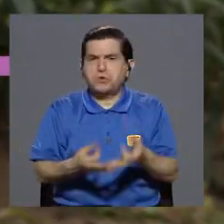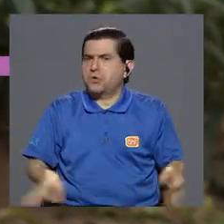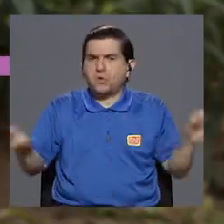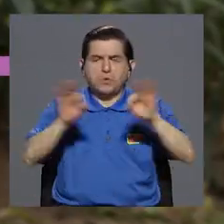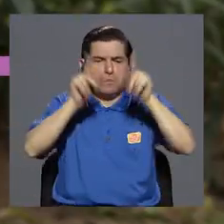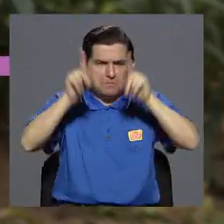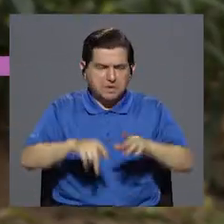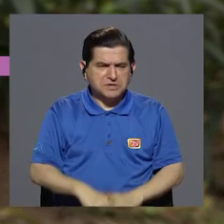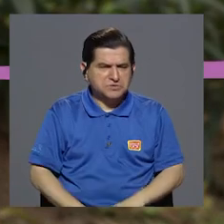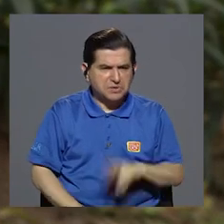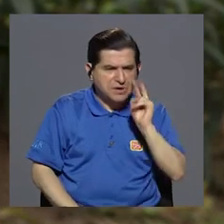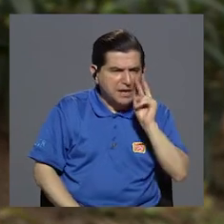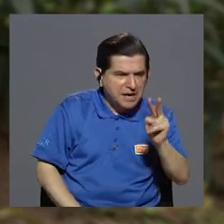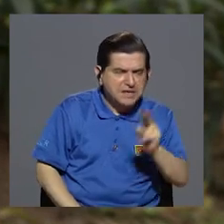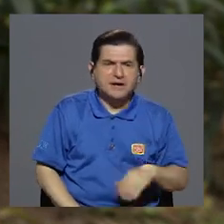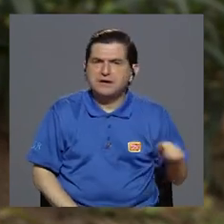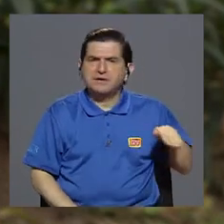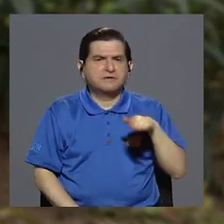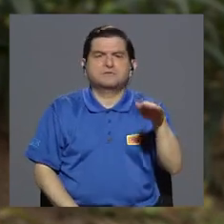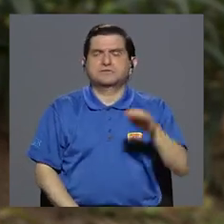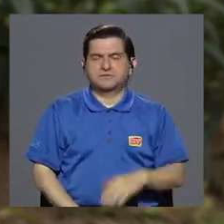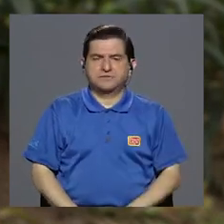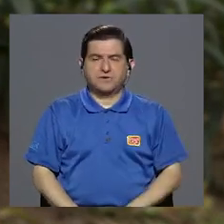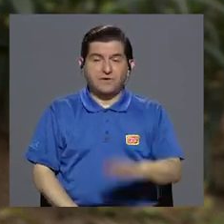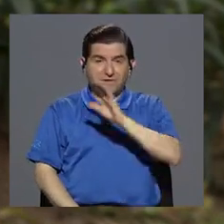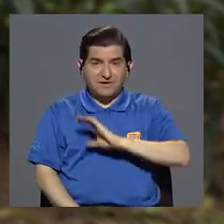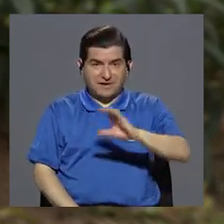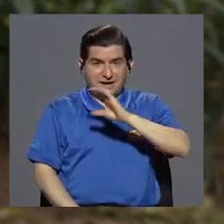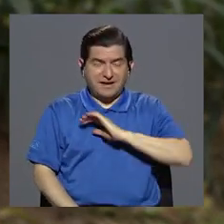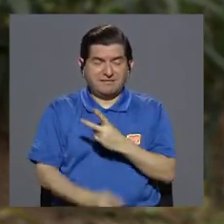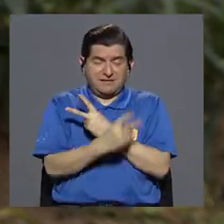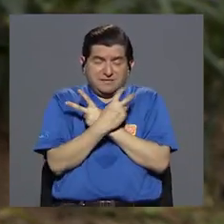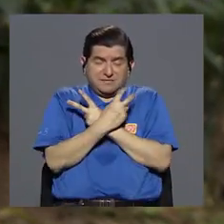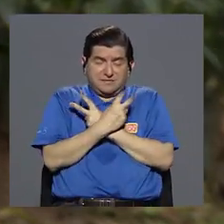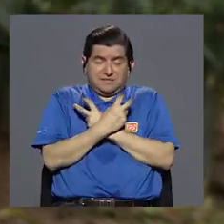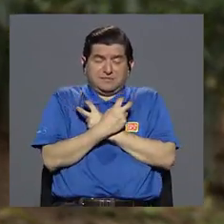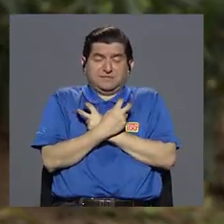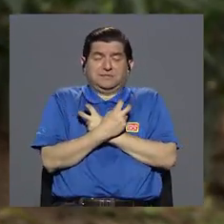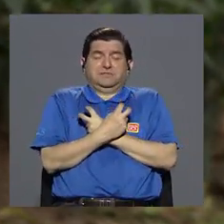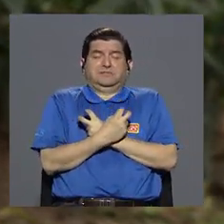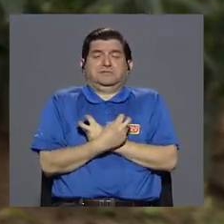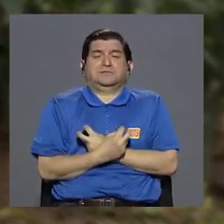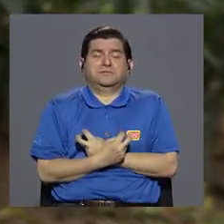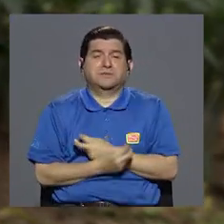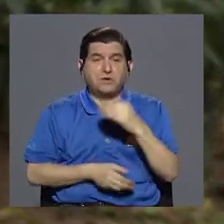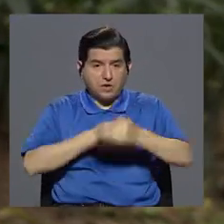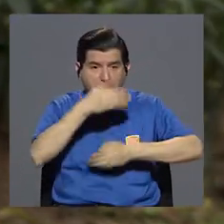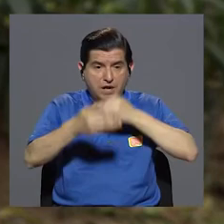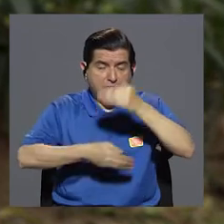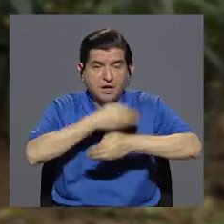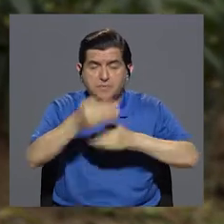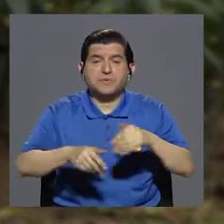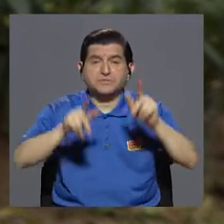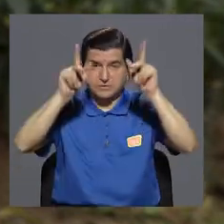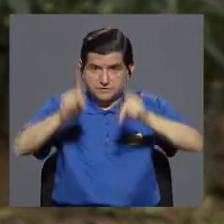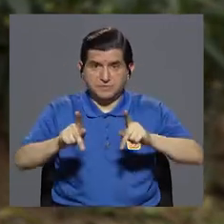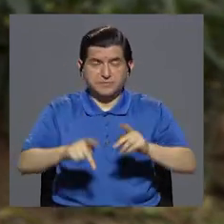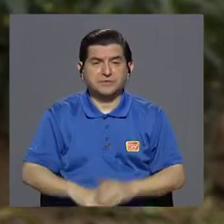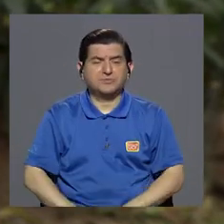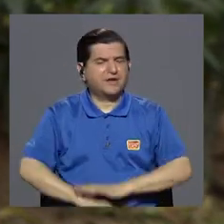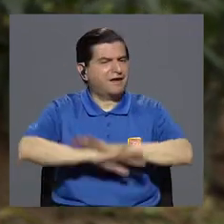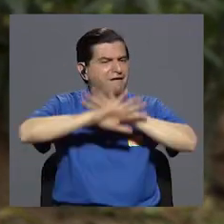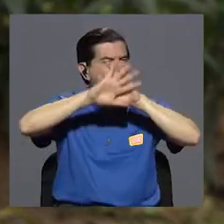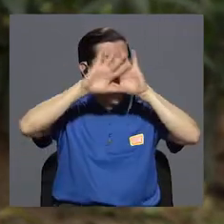la persona haya reconocido la serpiente. Porque las manifestaciones del envenenamiento, lo que se llama el cuadro clínico que presenta la persona,